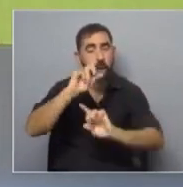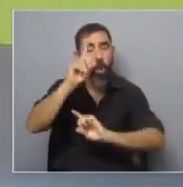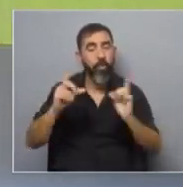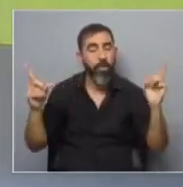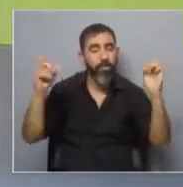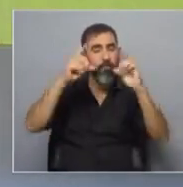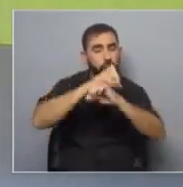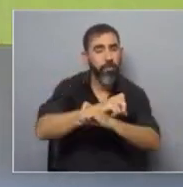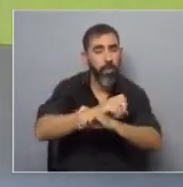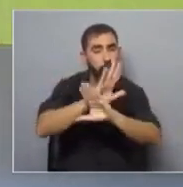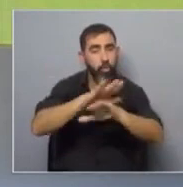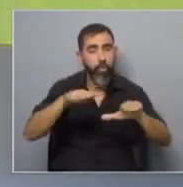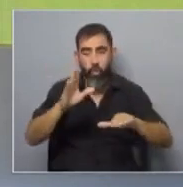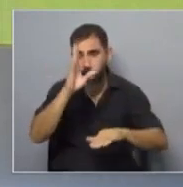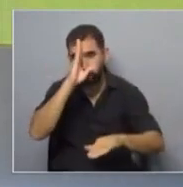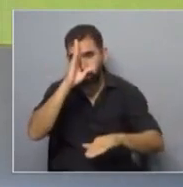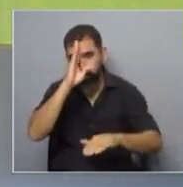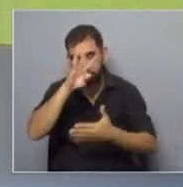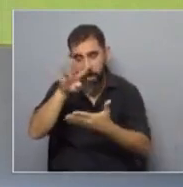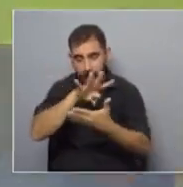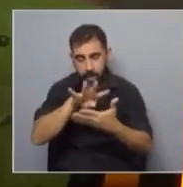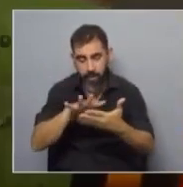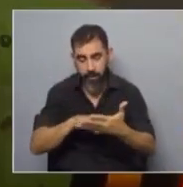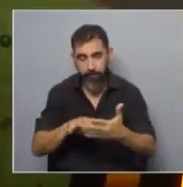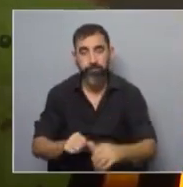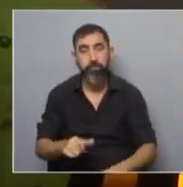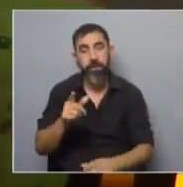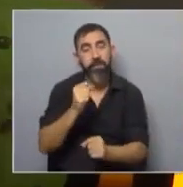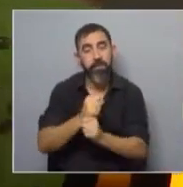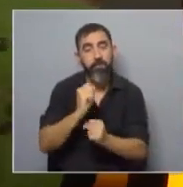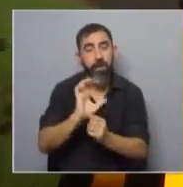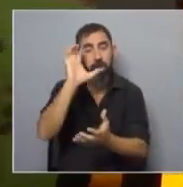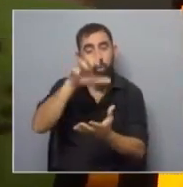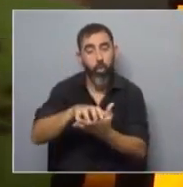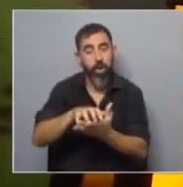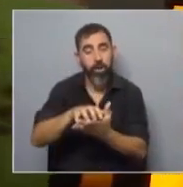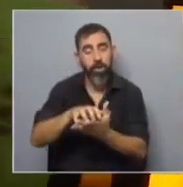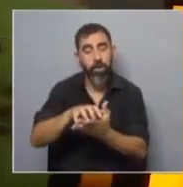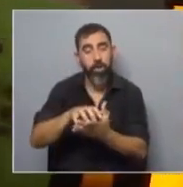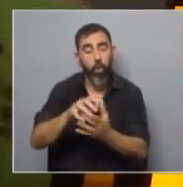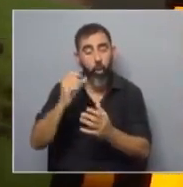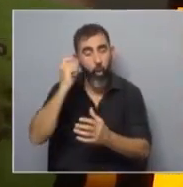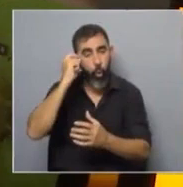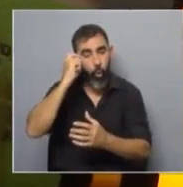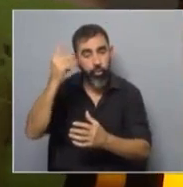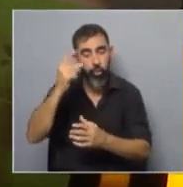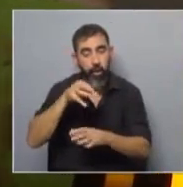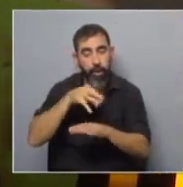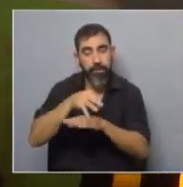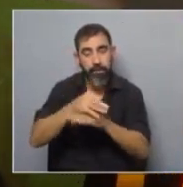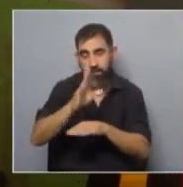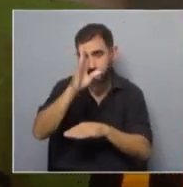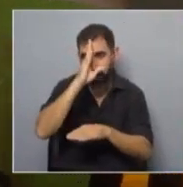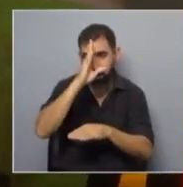dificultad en los niños para aprender a leer. Ella trabaja en el Centro Interdisciplinario de Cognición para la Enseñanza y el